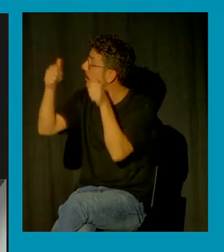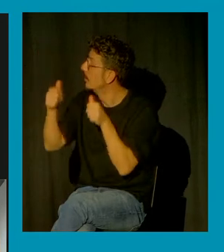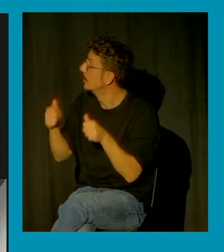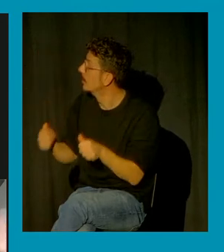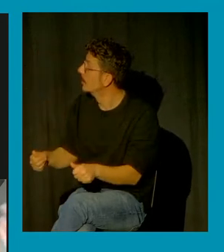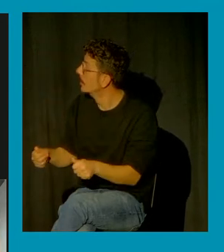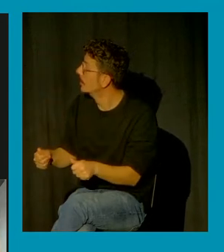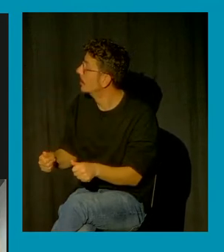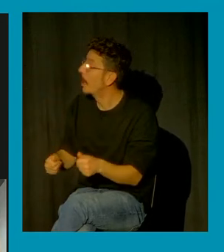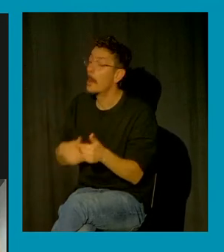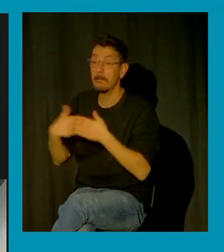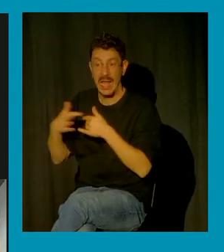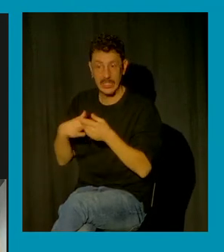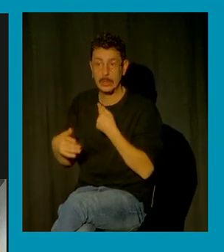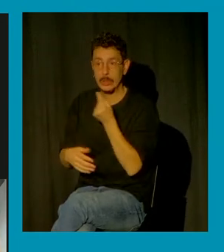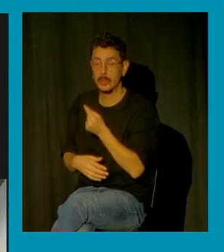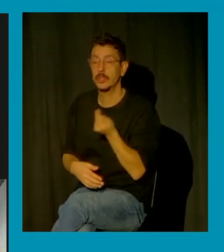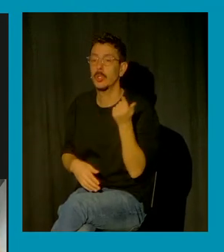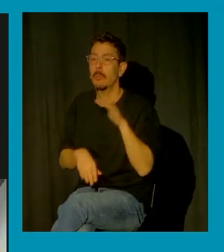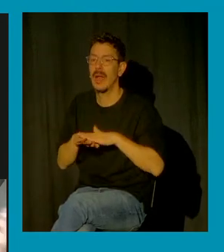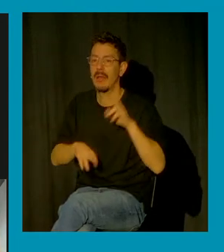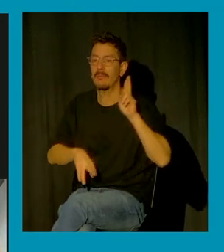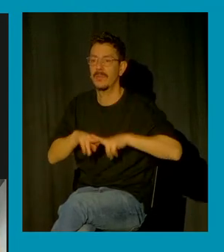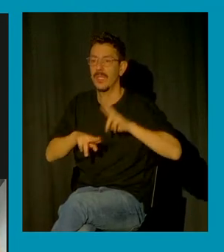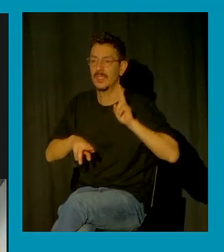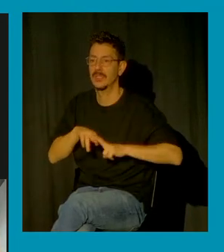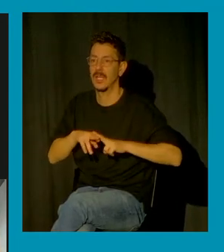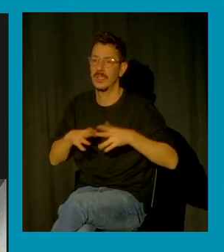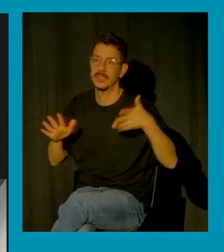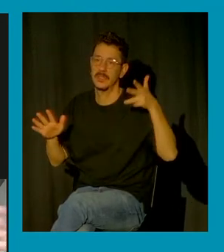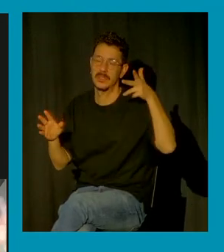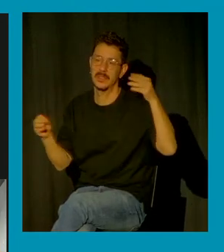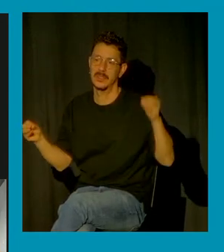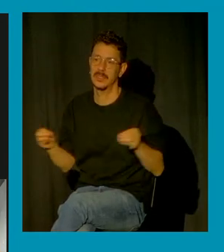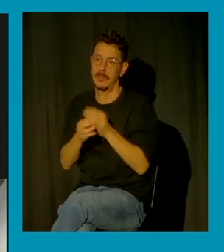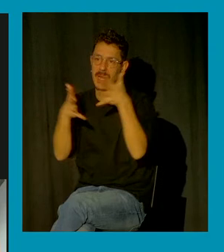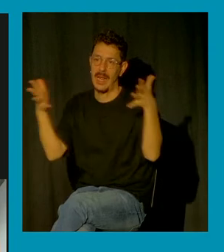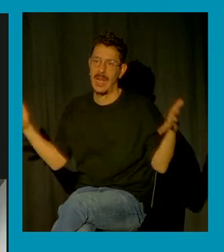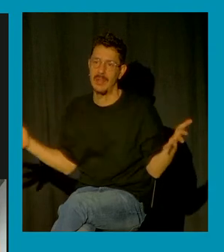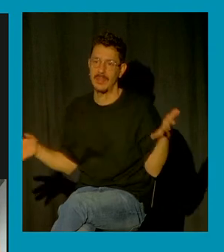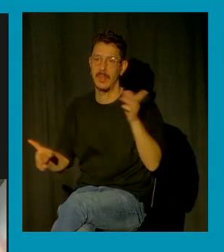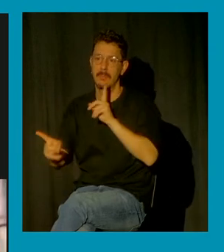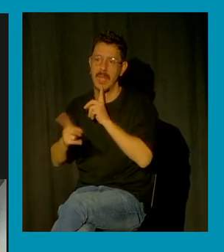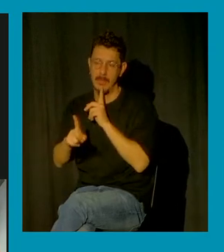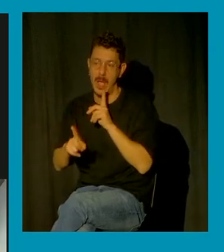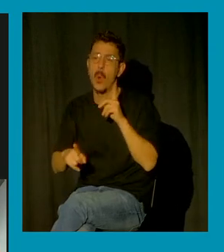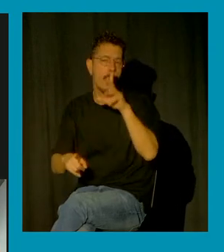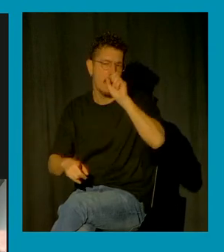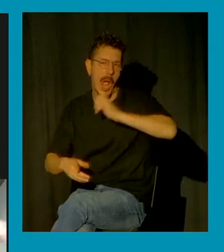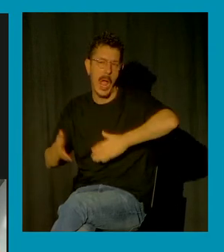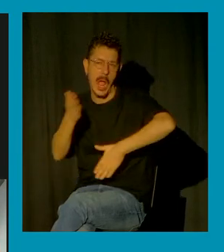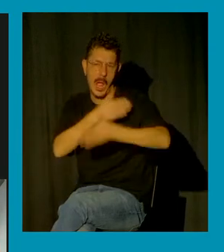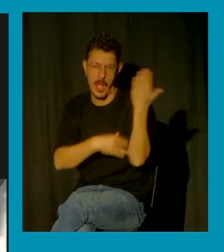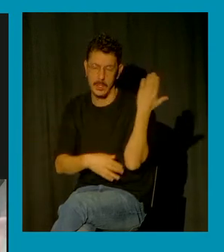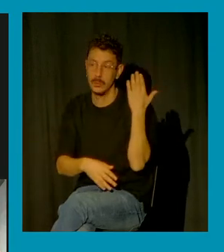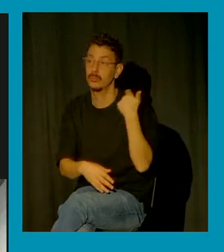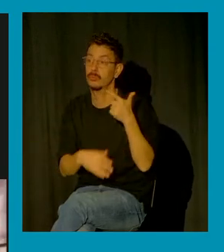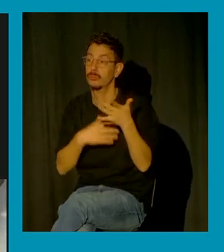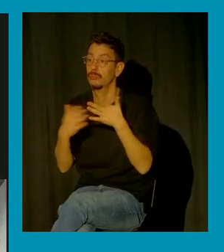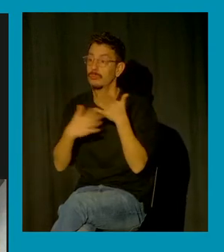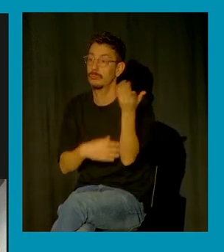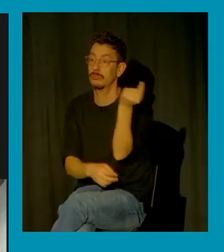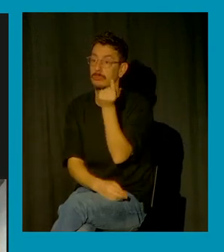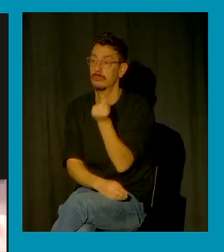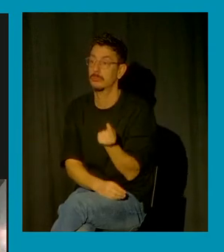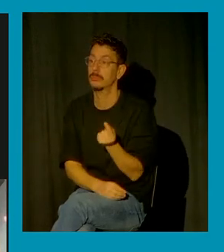yo hice para las fiestas de la semana grande de Bilbao hace un montón de años que además lo dibujamos en la